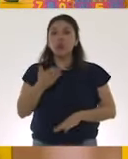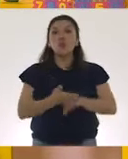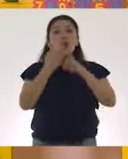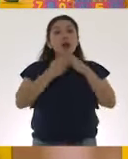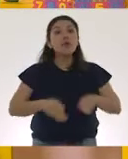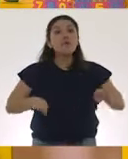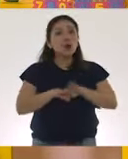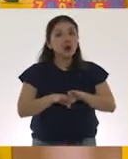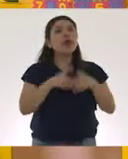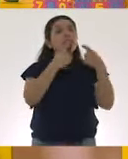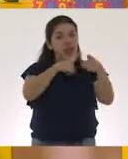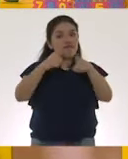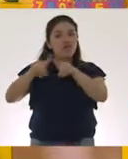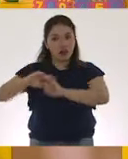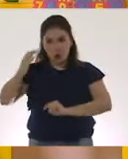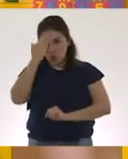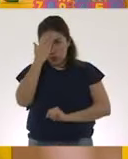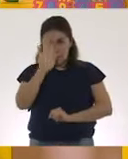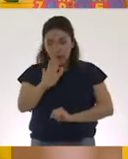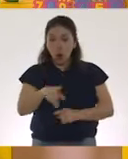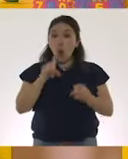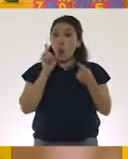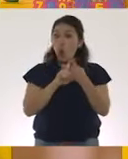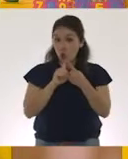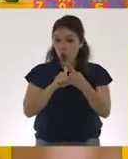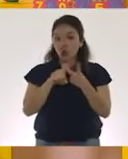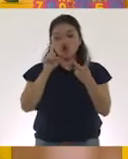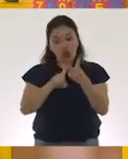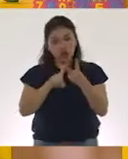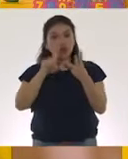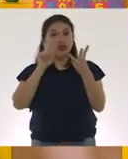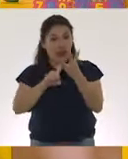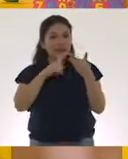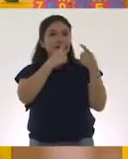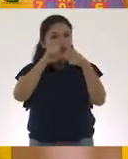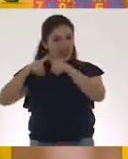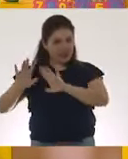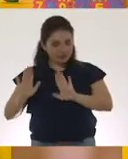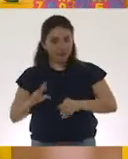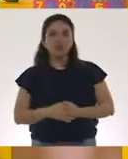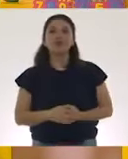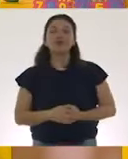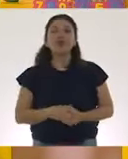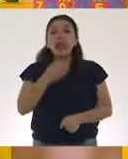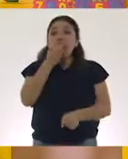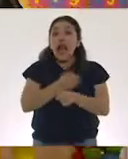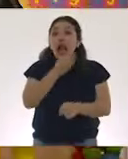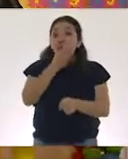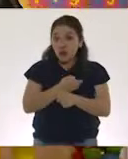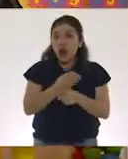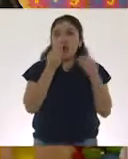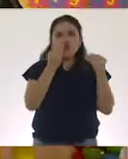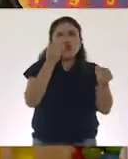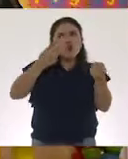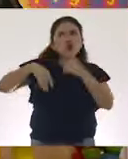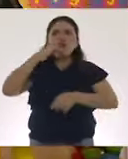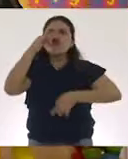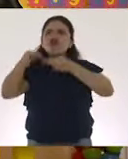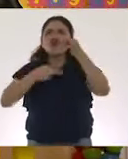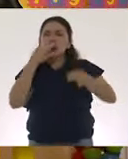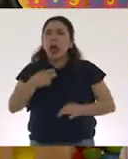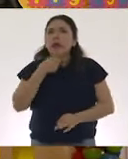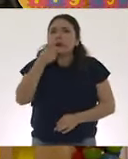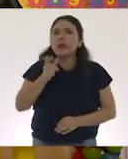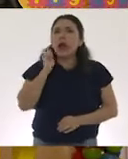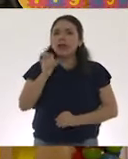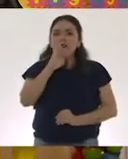importante diferenciarlas en números. La fase 1, 2 y 3. En estos momentos, justo muchas de las noticias han estado